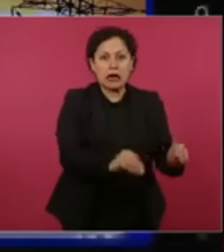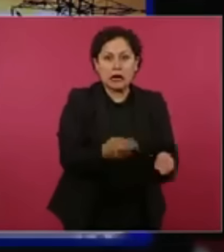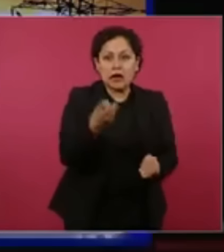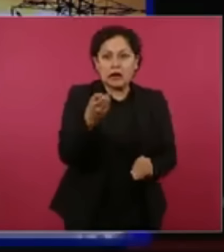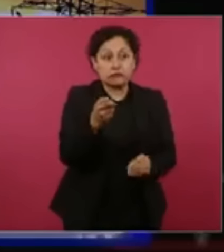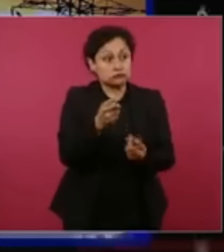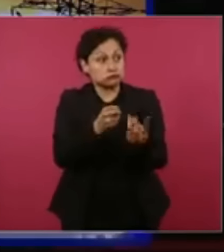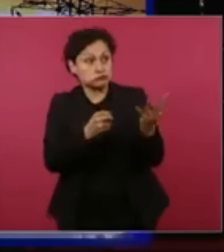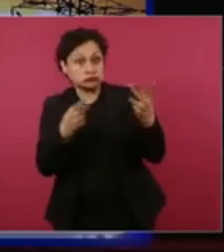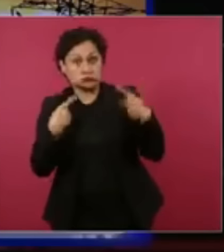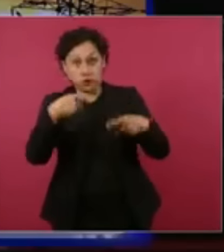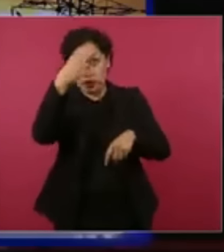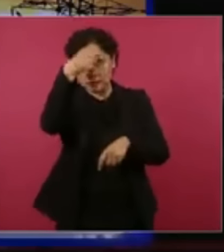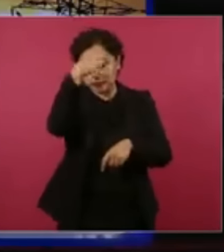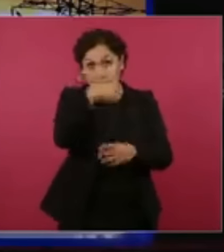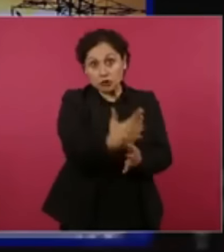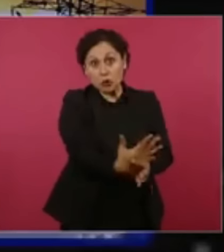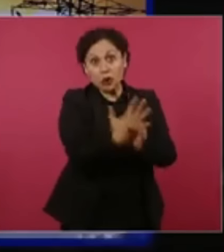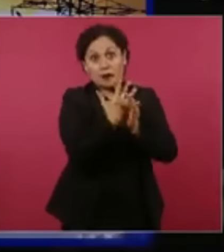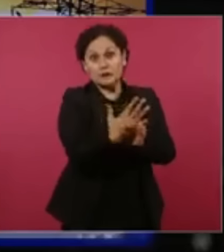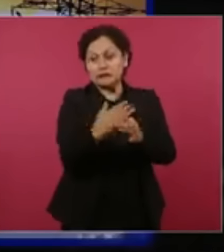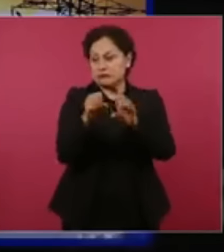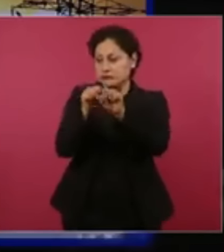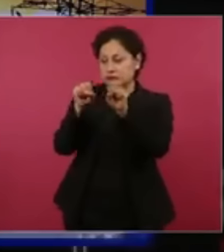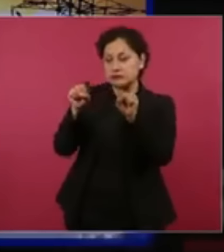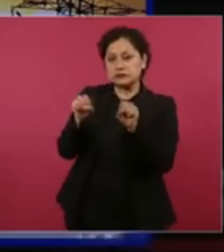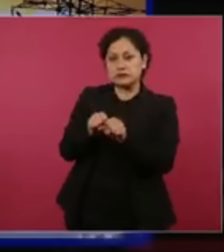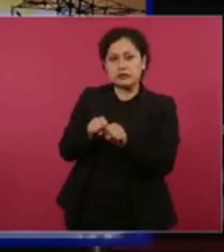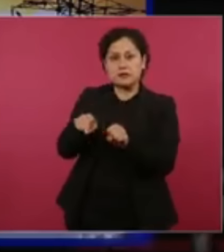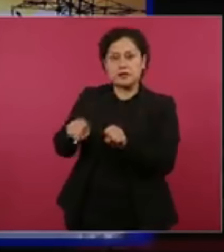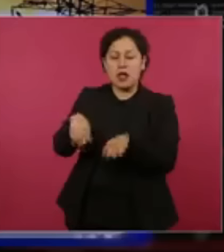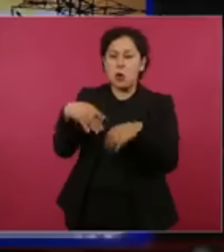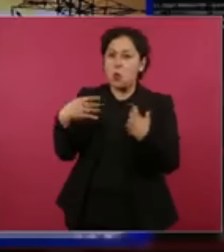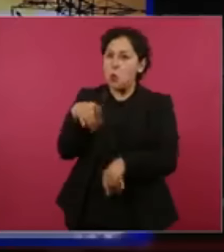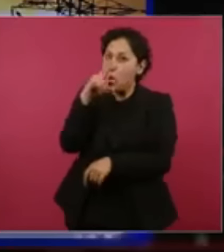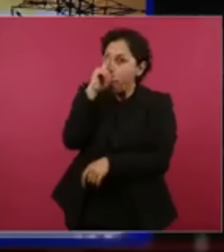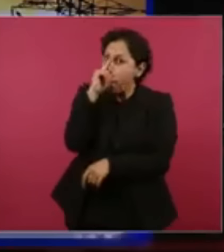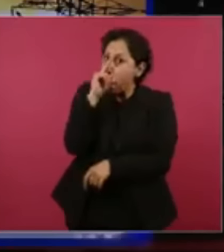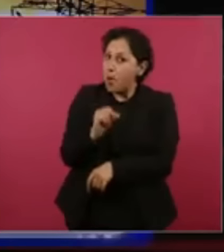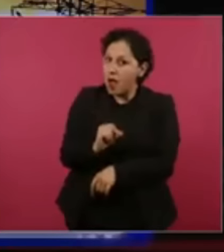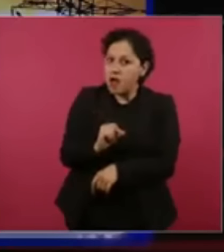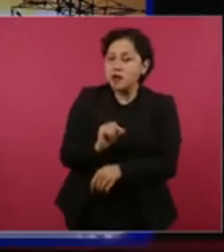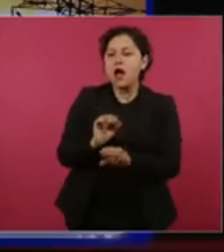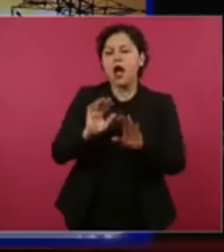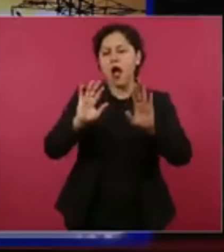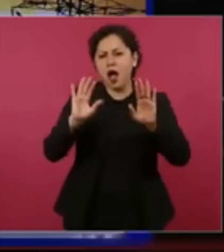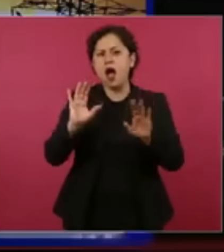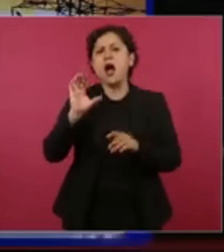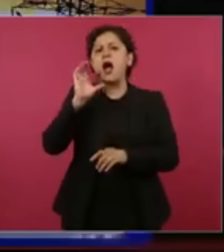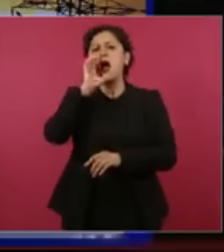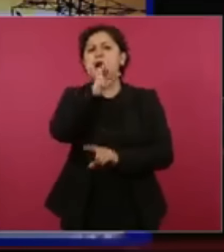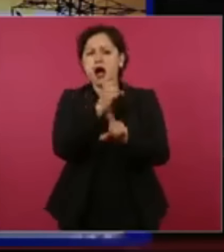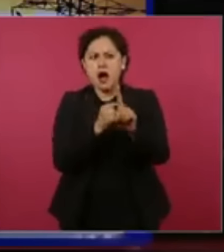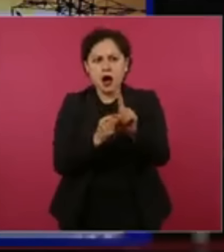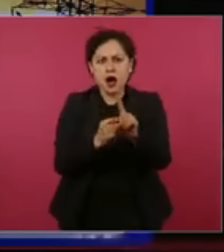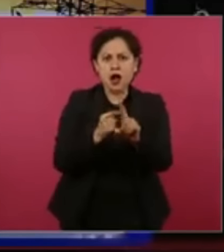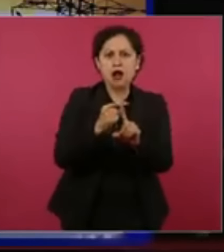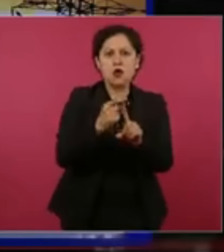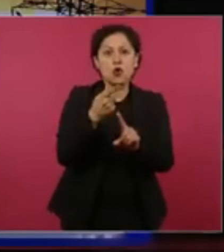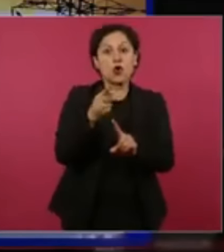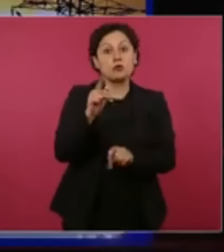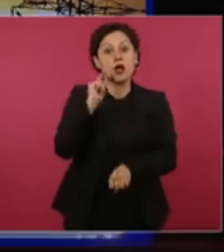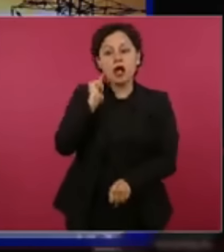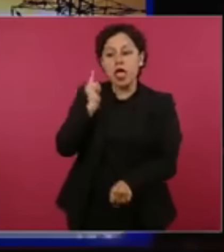un sistema frágil por la falta, no solamente por el calor, sino el calor es lo que expresa la falta de inversión y